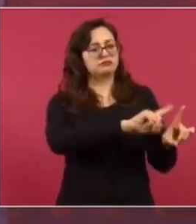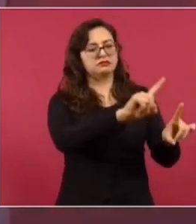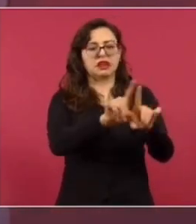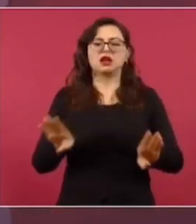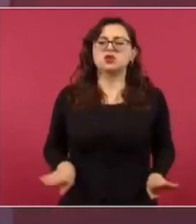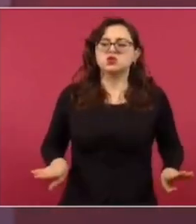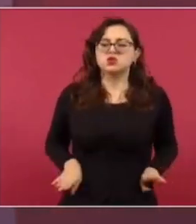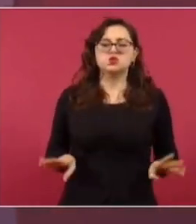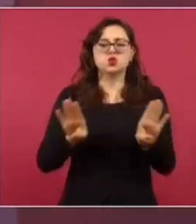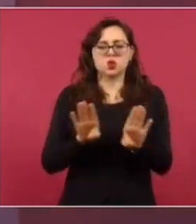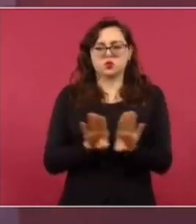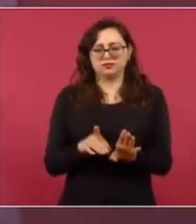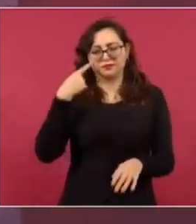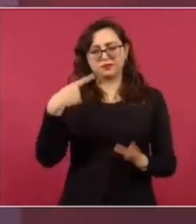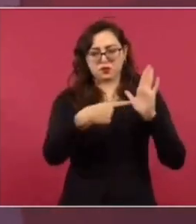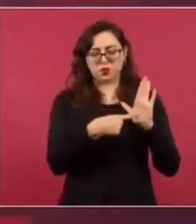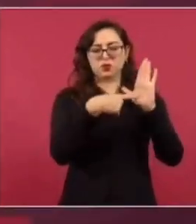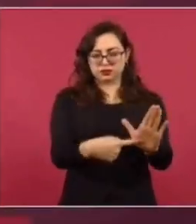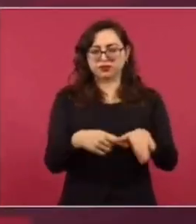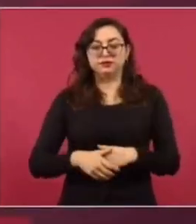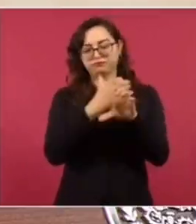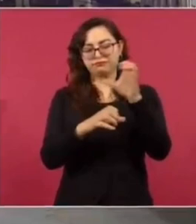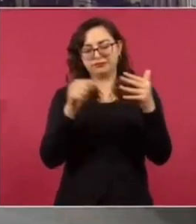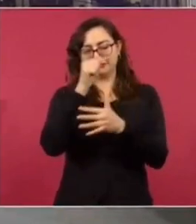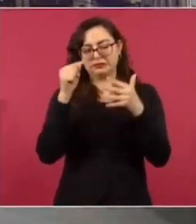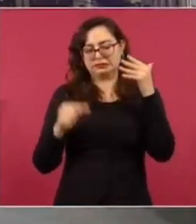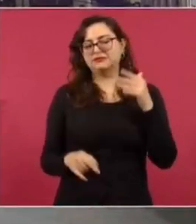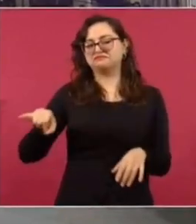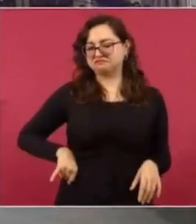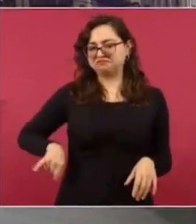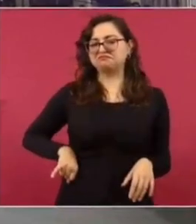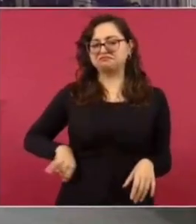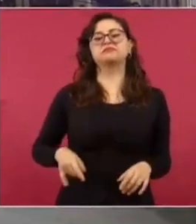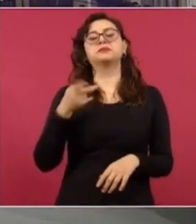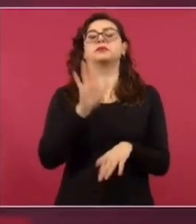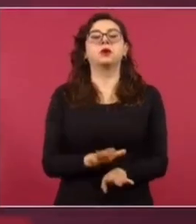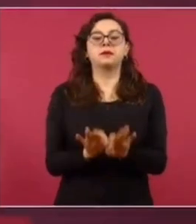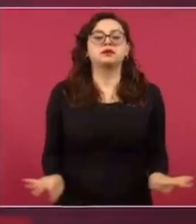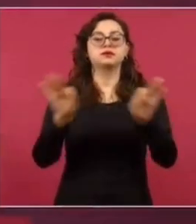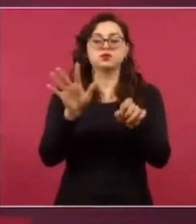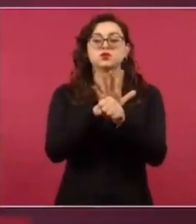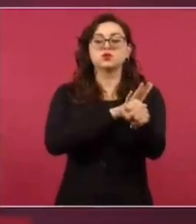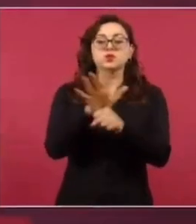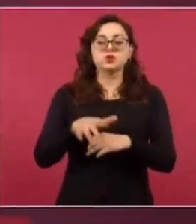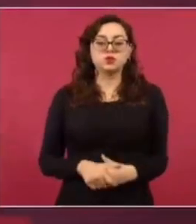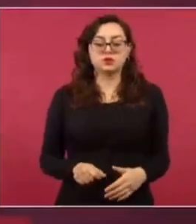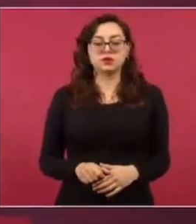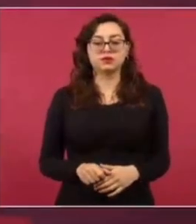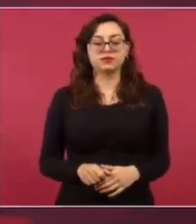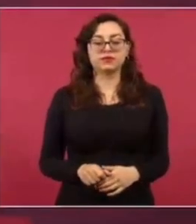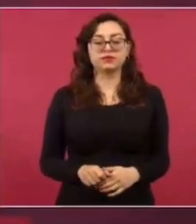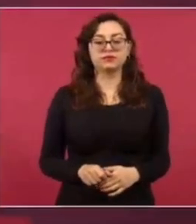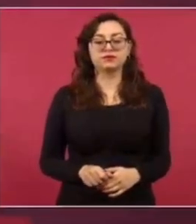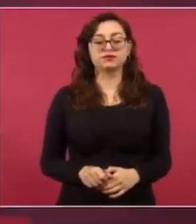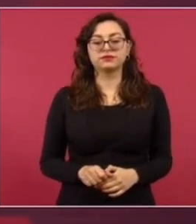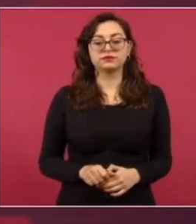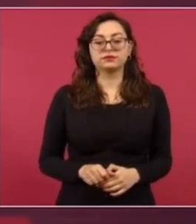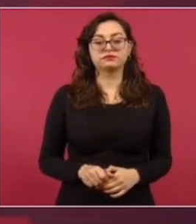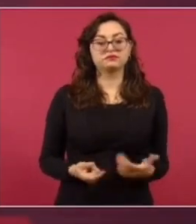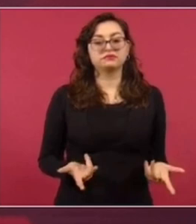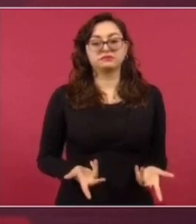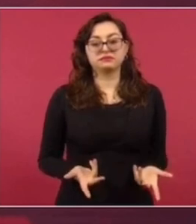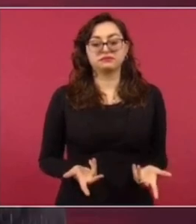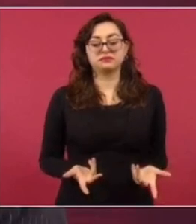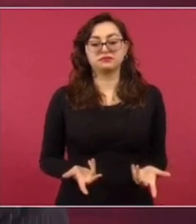Muy interesante, pero no solo lo que dice la gente. Pero lo más destacado es que a pesar de